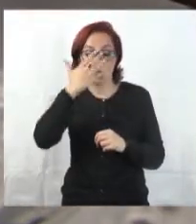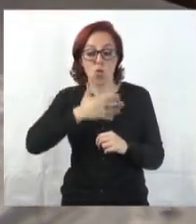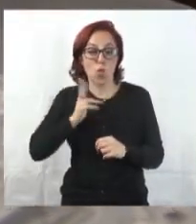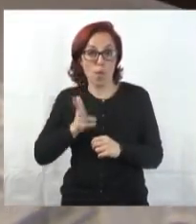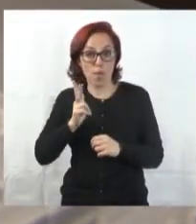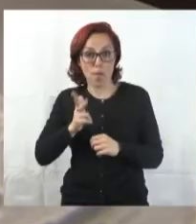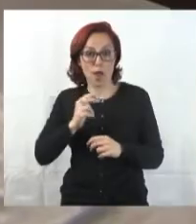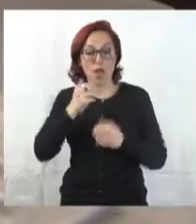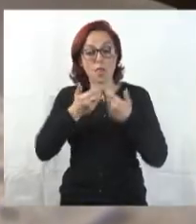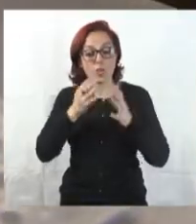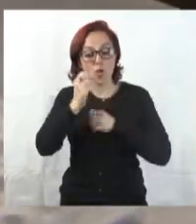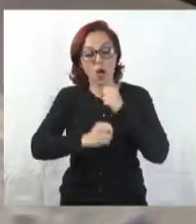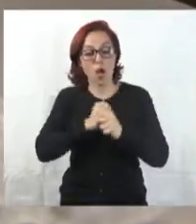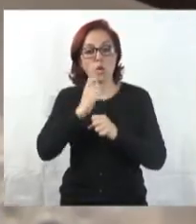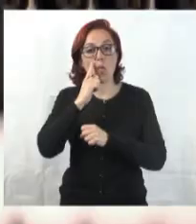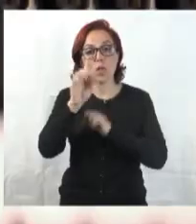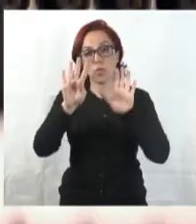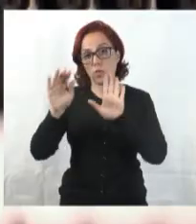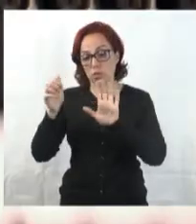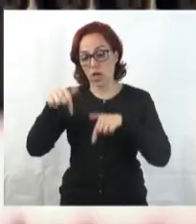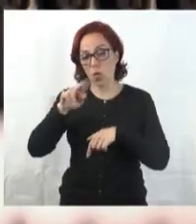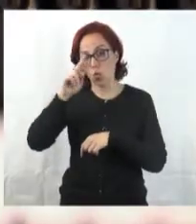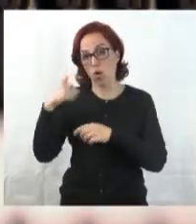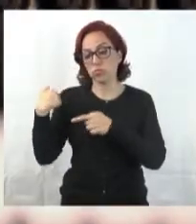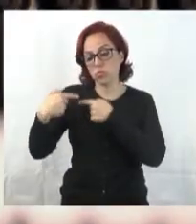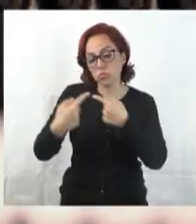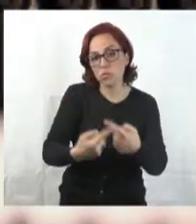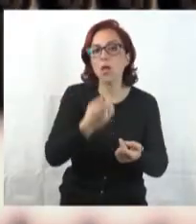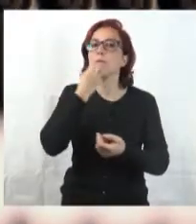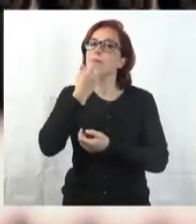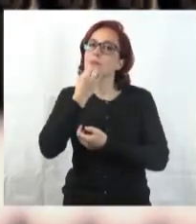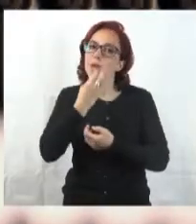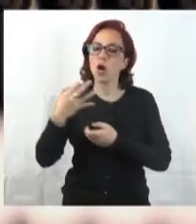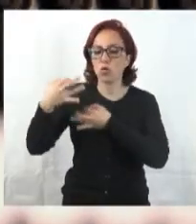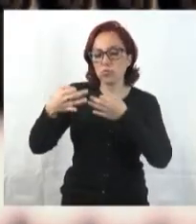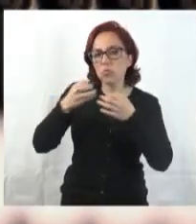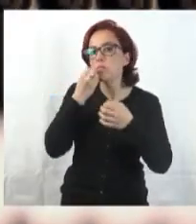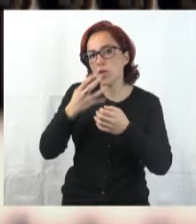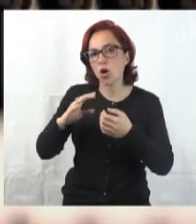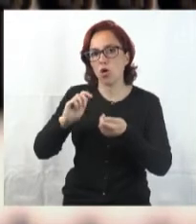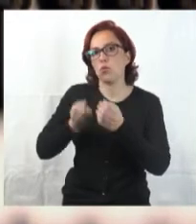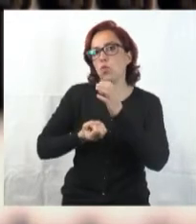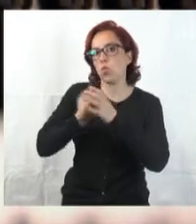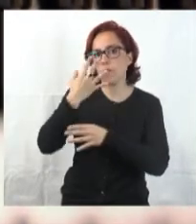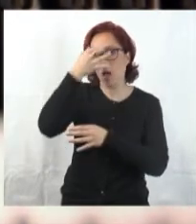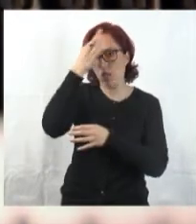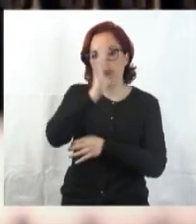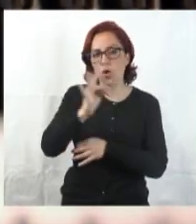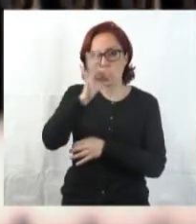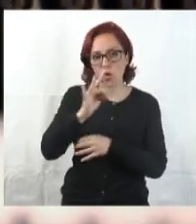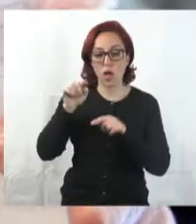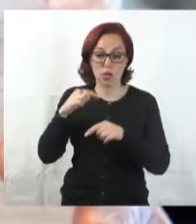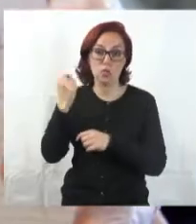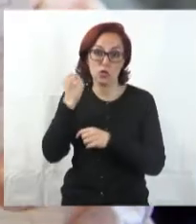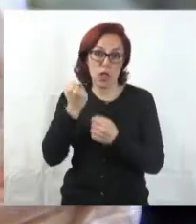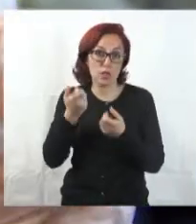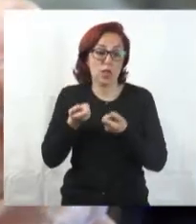por Uruguay en el año 1996 y en el transcurso de los años se mejoraron los procedimientos y se actualizó la tecnología, lo que